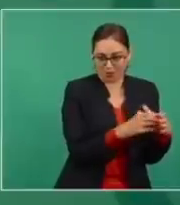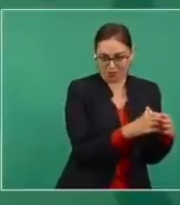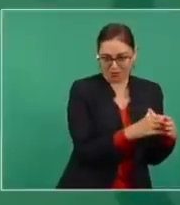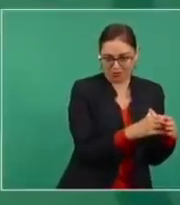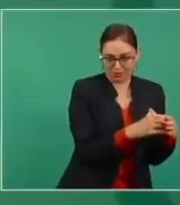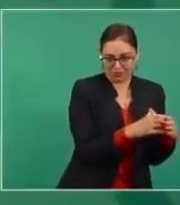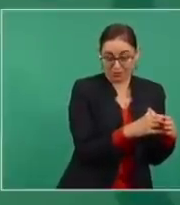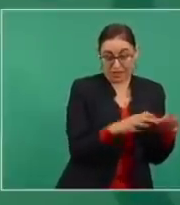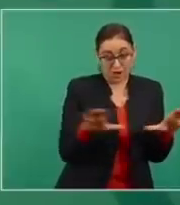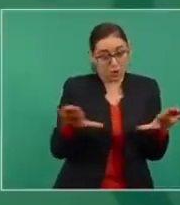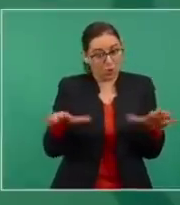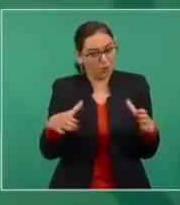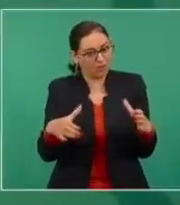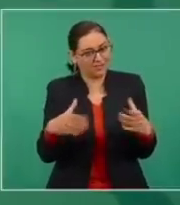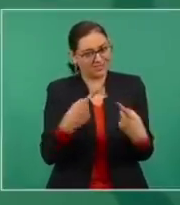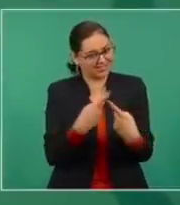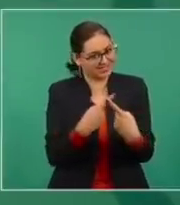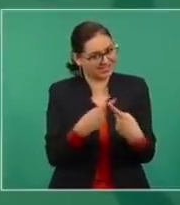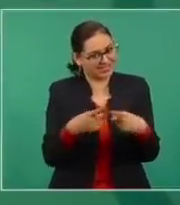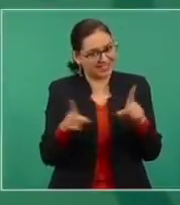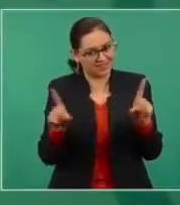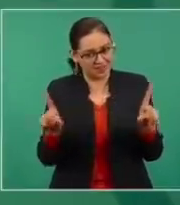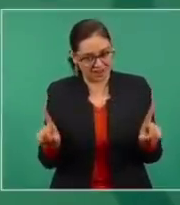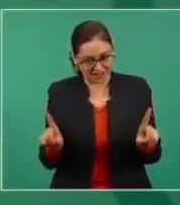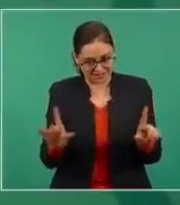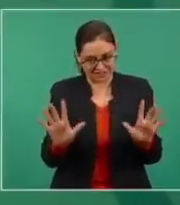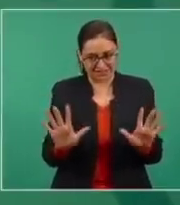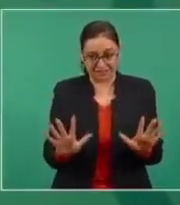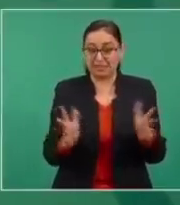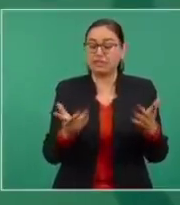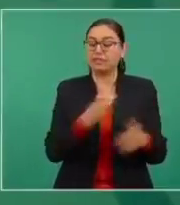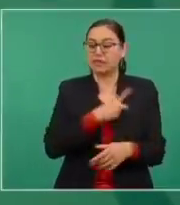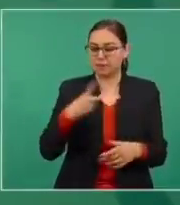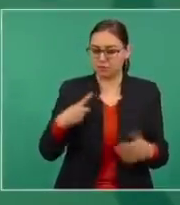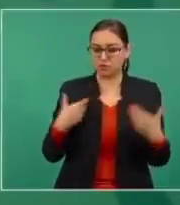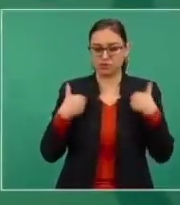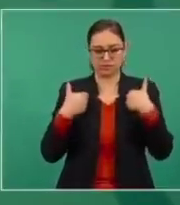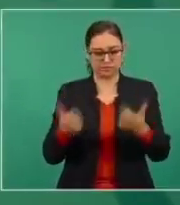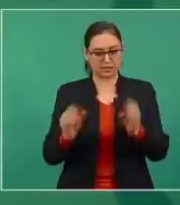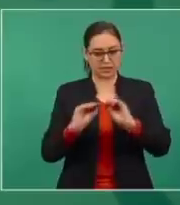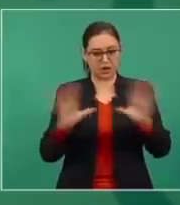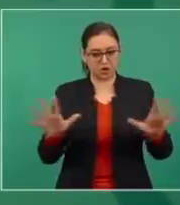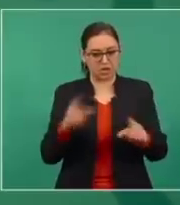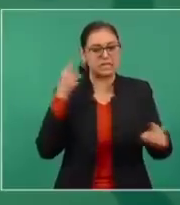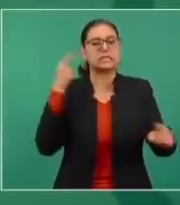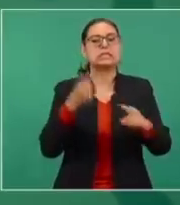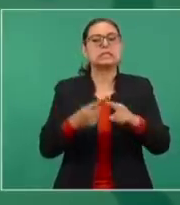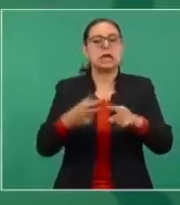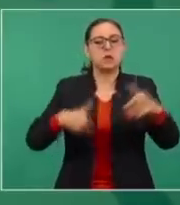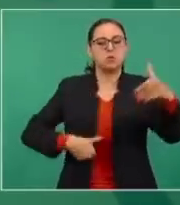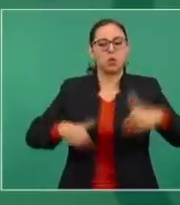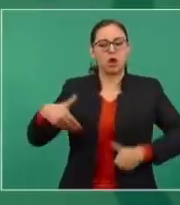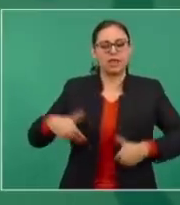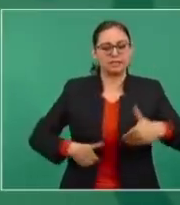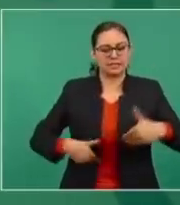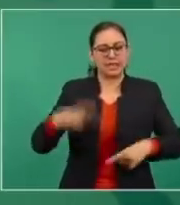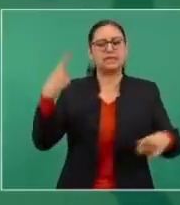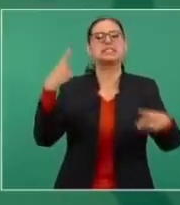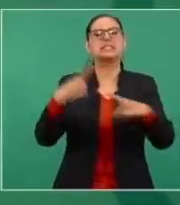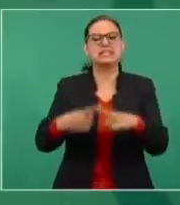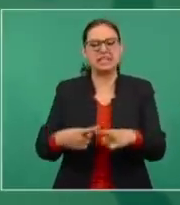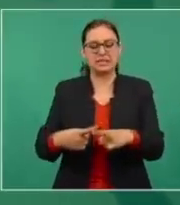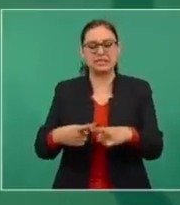esas autoridades agrarias y esas autoridades municipales son electas